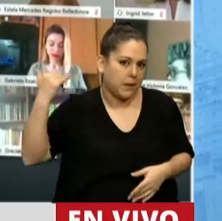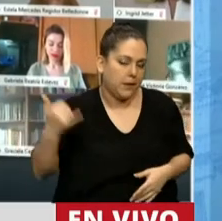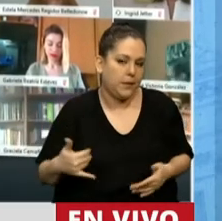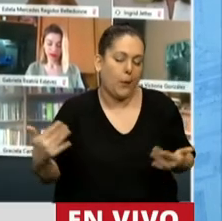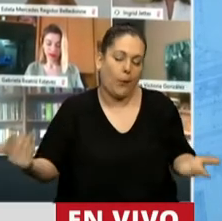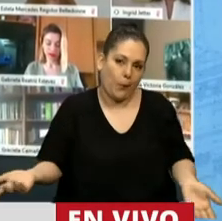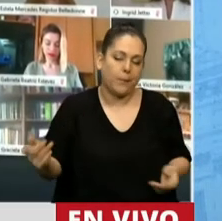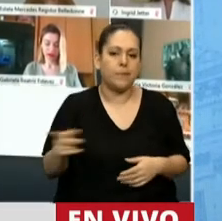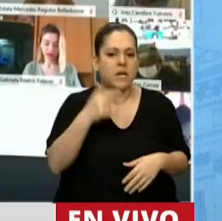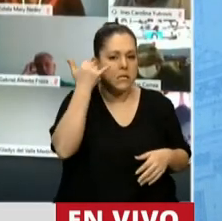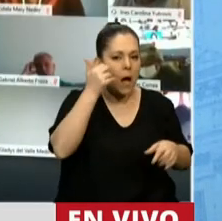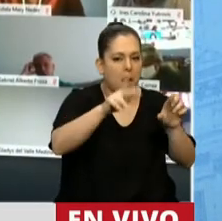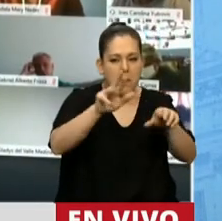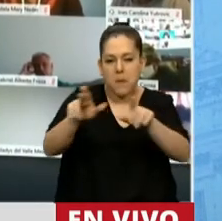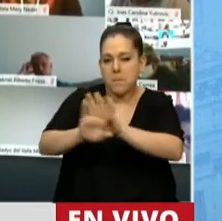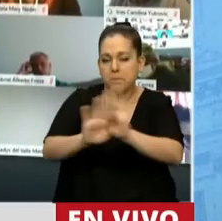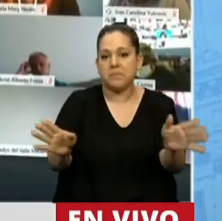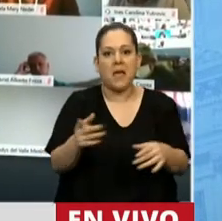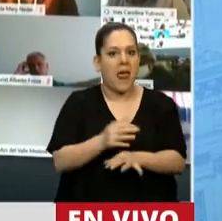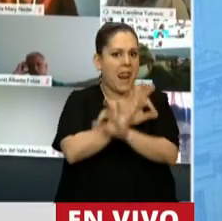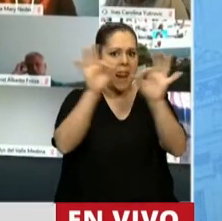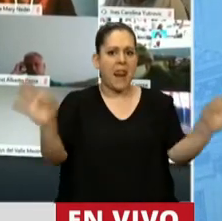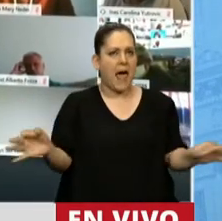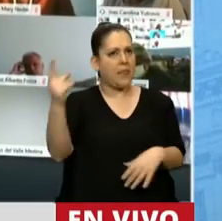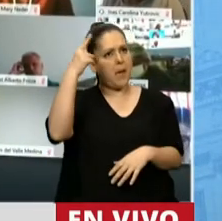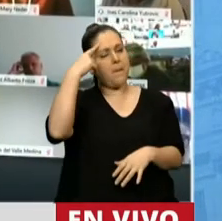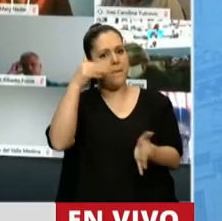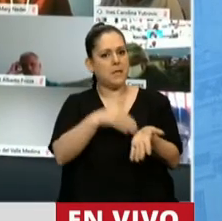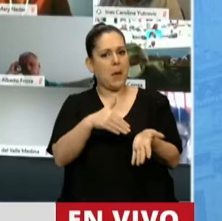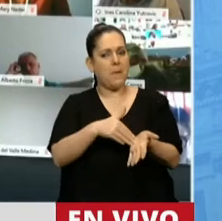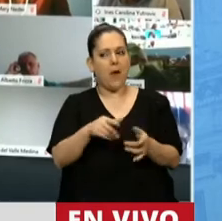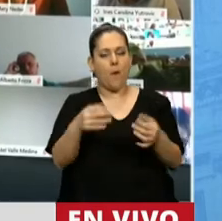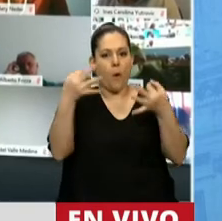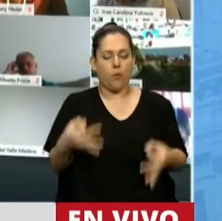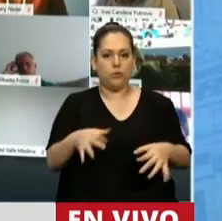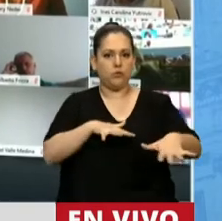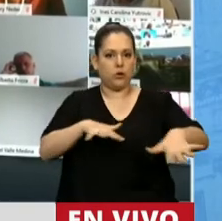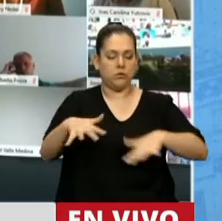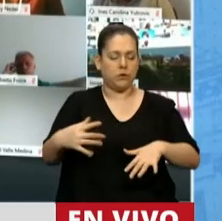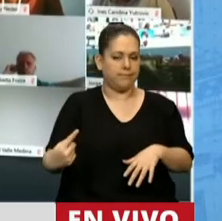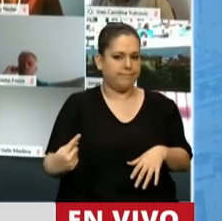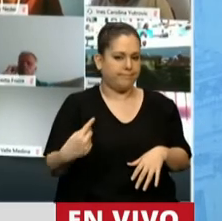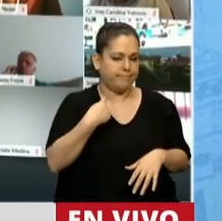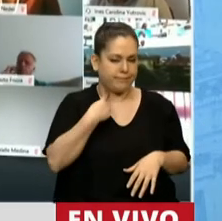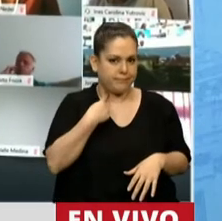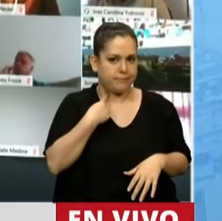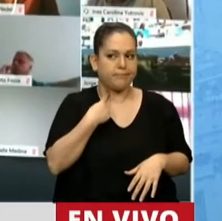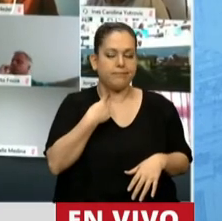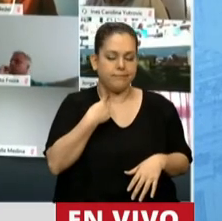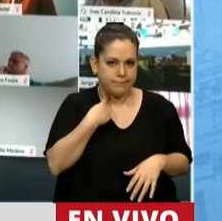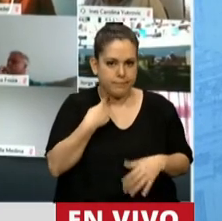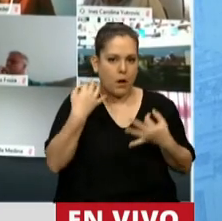Nadie, ni en las peores pesadillas, imaginó que íbamos a pasar por la situación que pasamos después con el